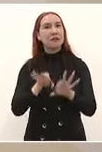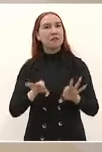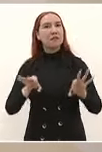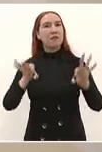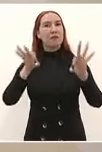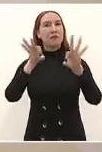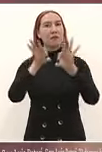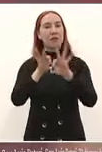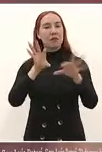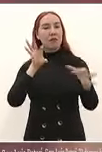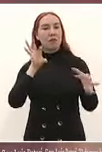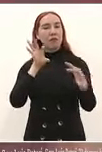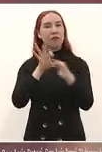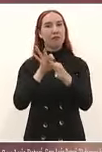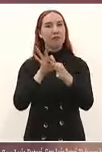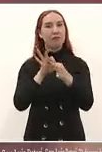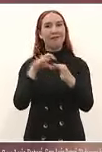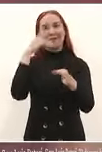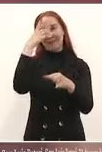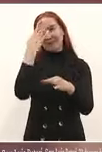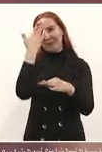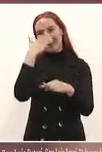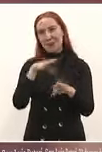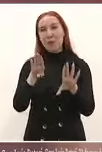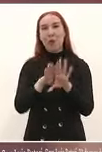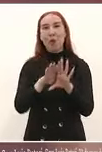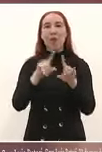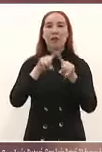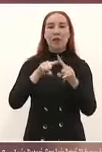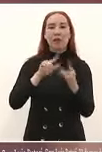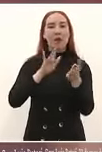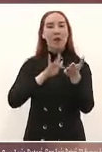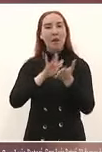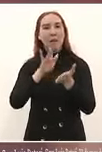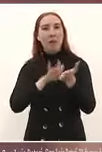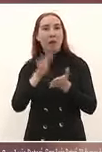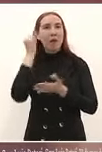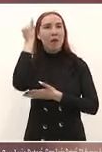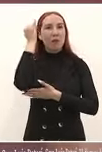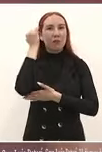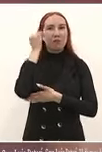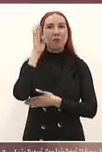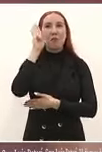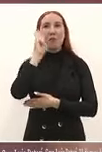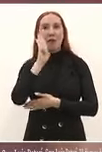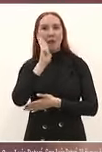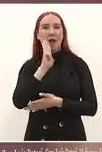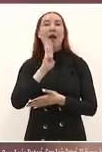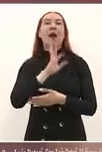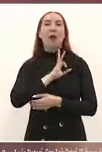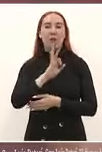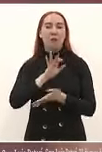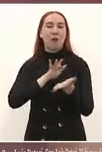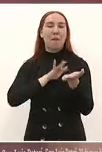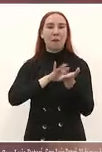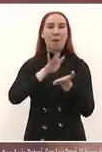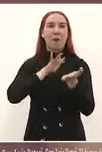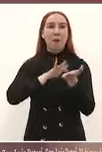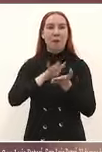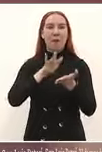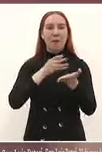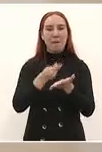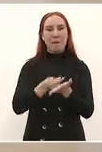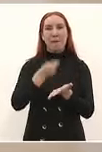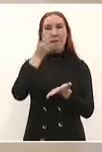banco del bienestar que se pagan todos los apoyos las pensiones y las becas a los más de 25 millones de